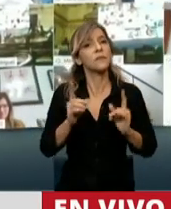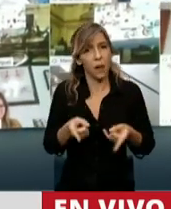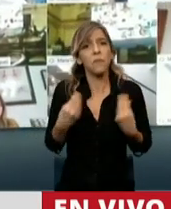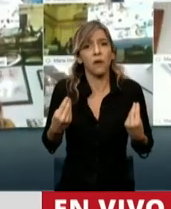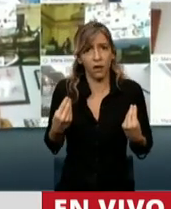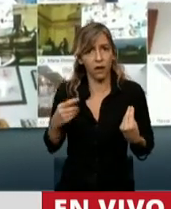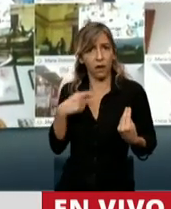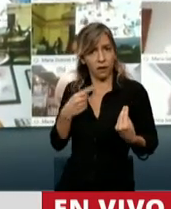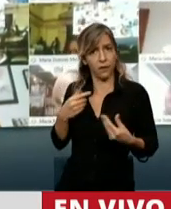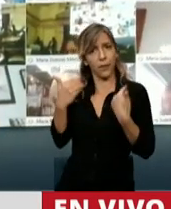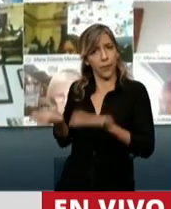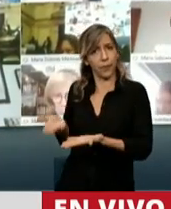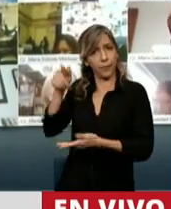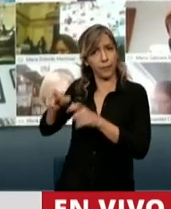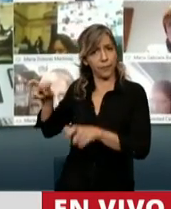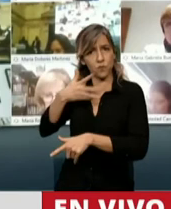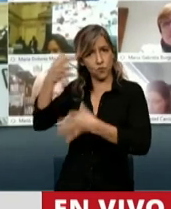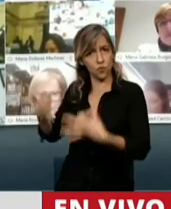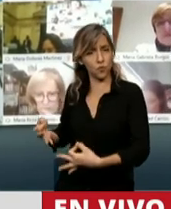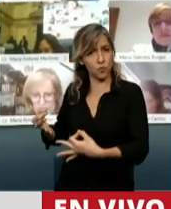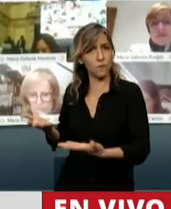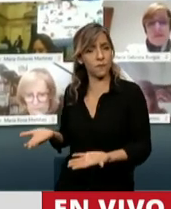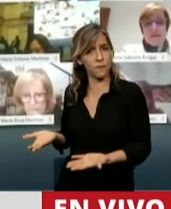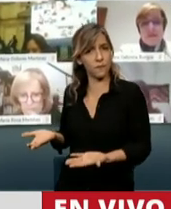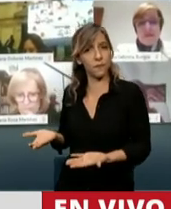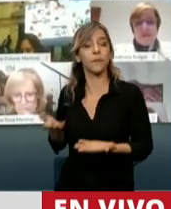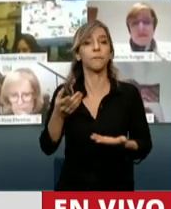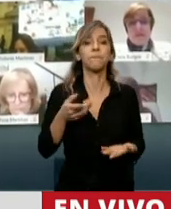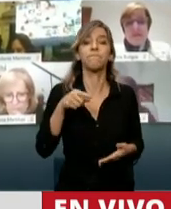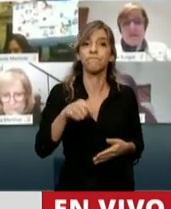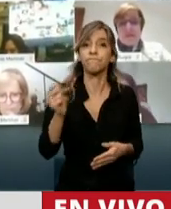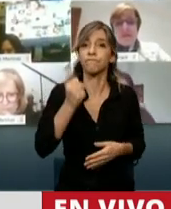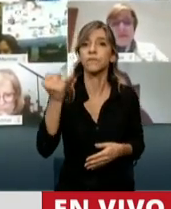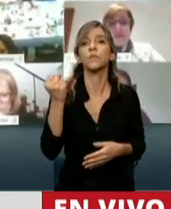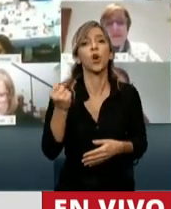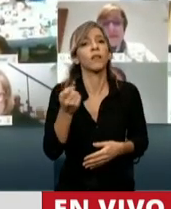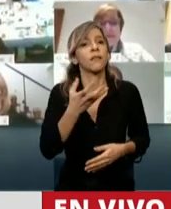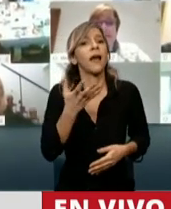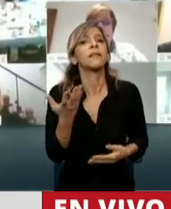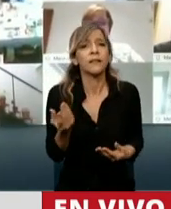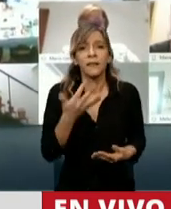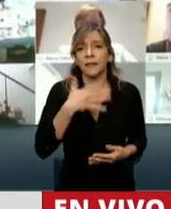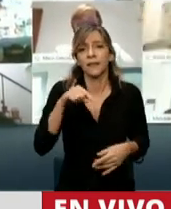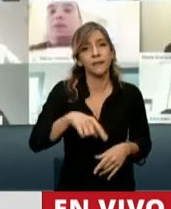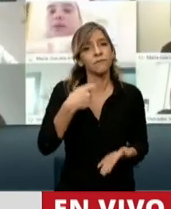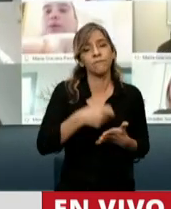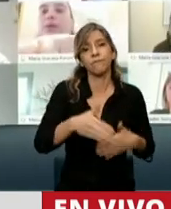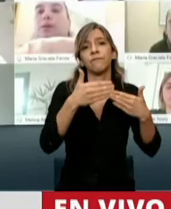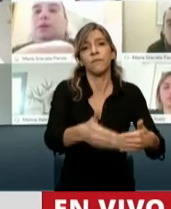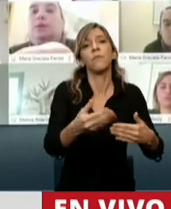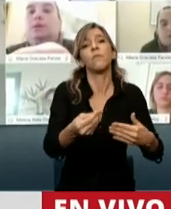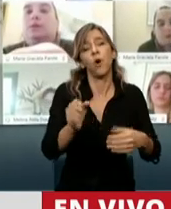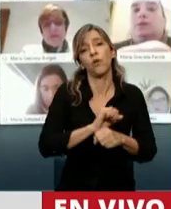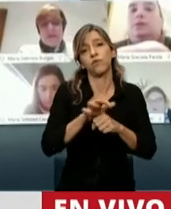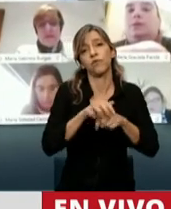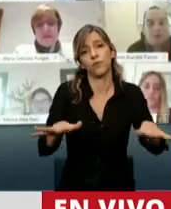es apalancar el funcionamiento de la rueda económica que está deteriorada por la pandemia y que ya venía mal golpeada por los